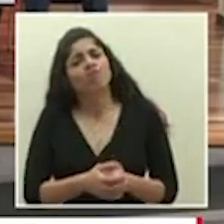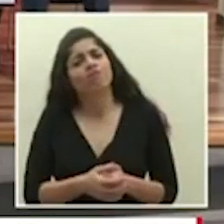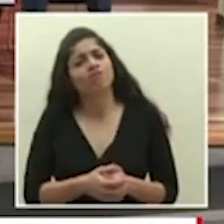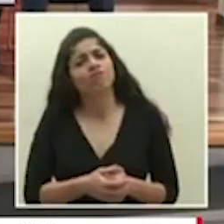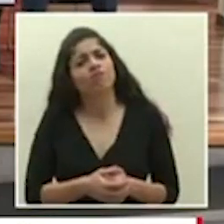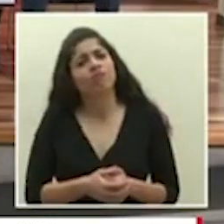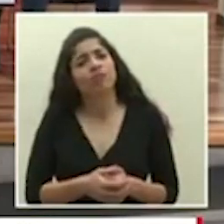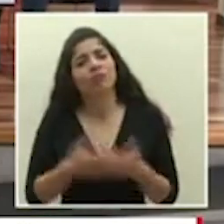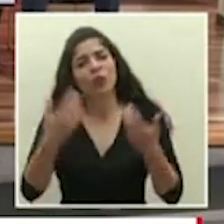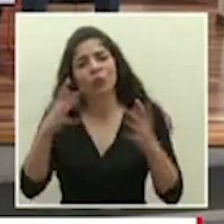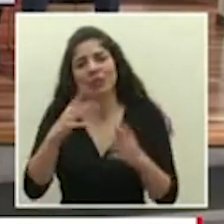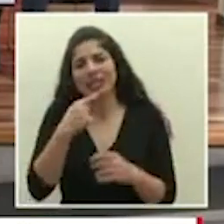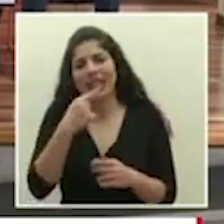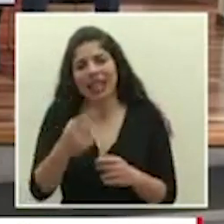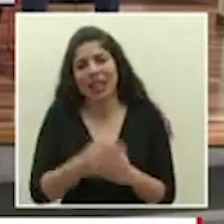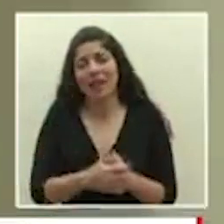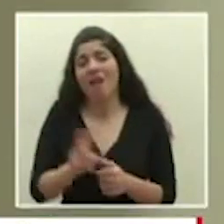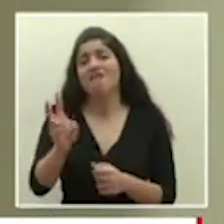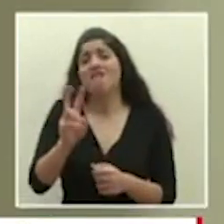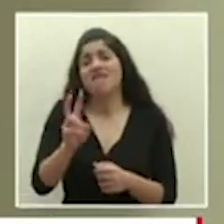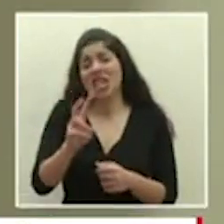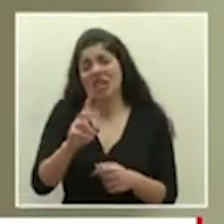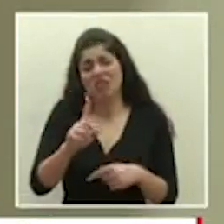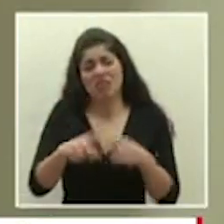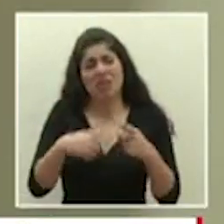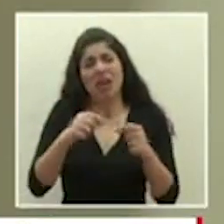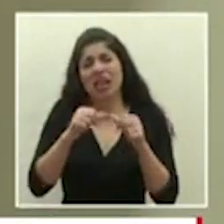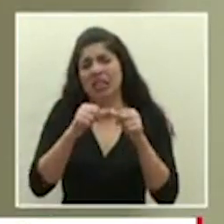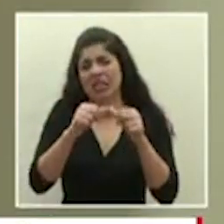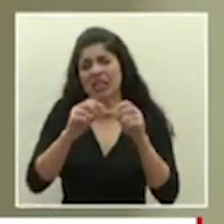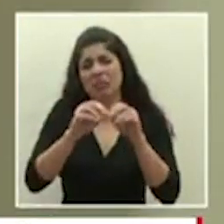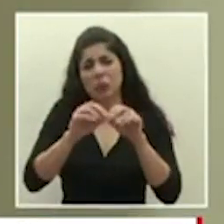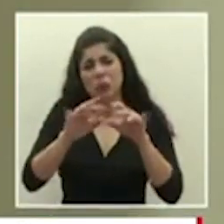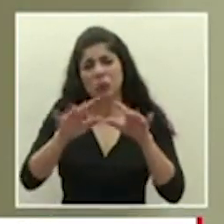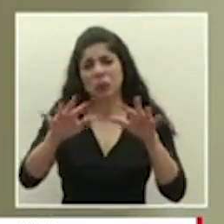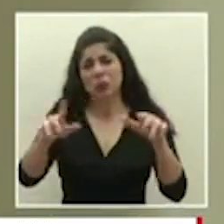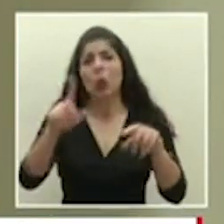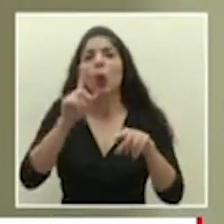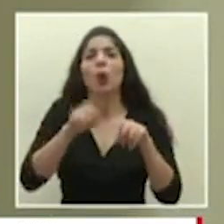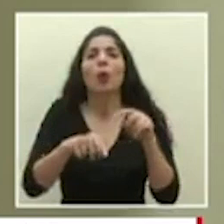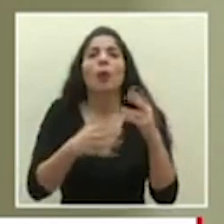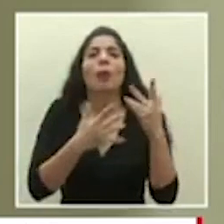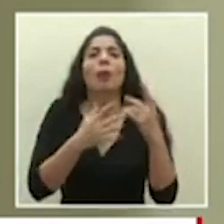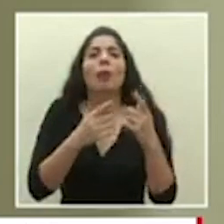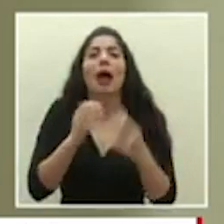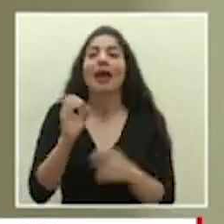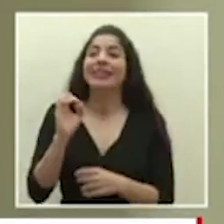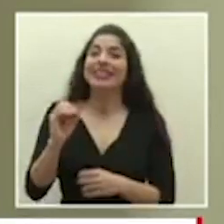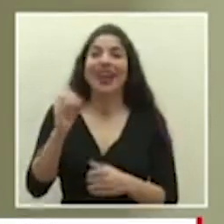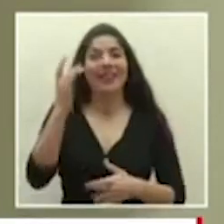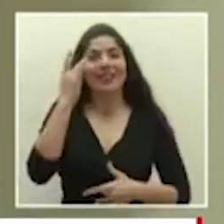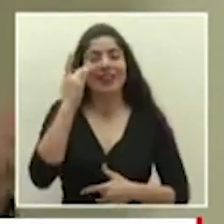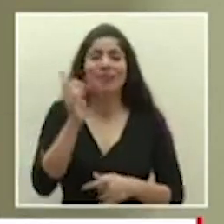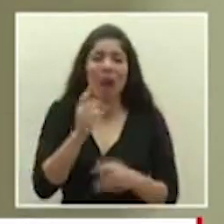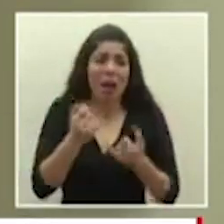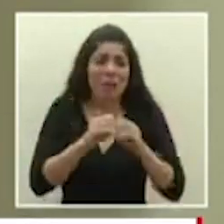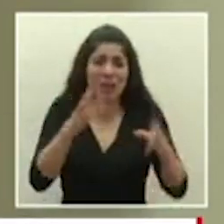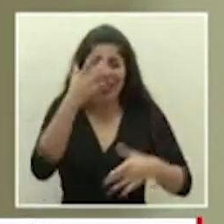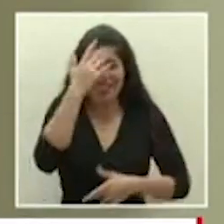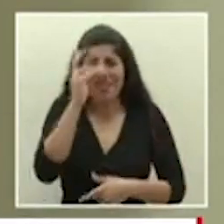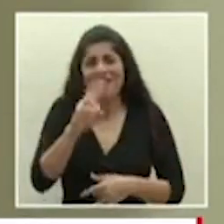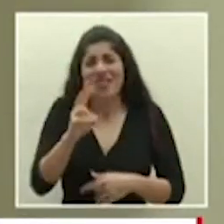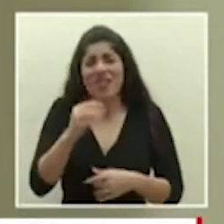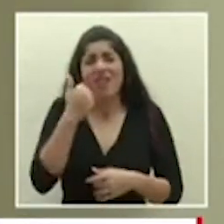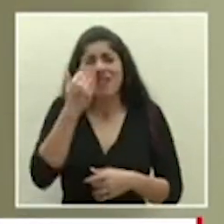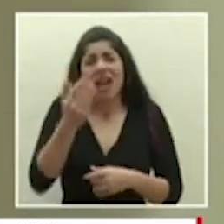lo que hemos dicho o sea el virus va a haber transmisión podemos esperar a que haya cero casos o sea estamos en medio de una pandemia un virus altamente